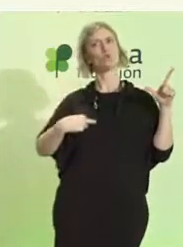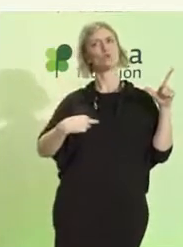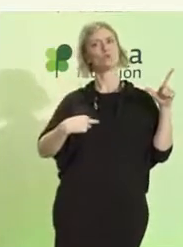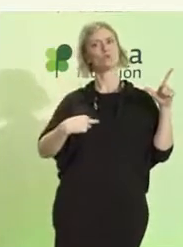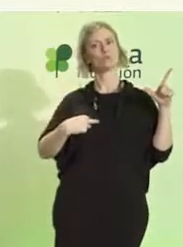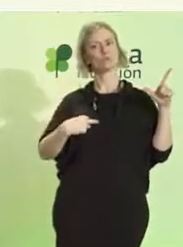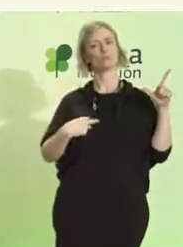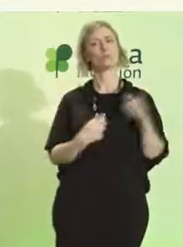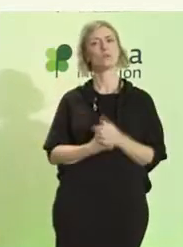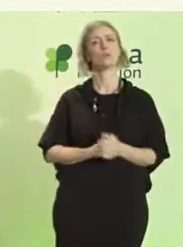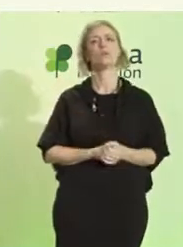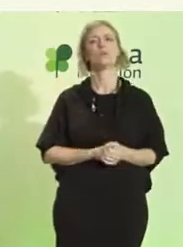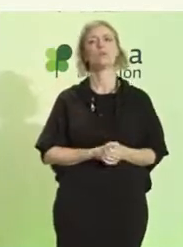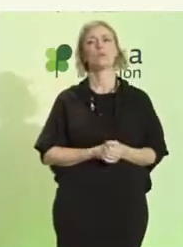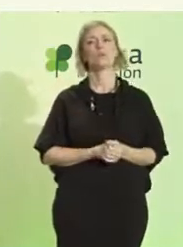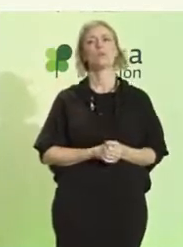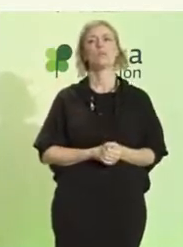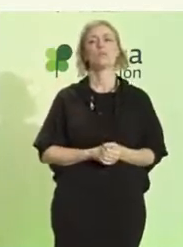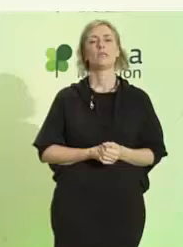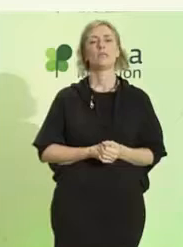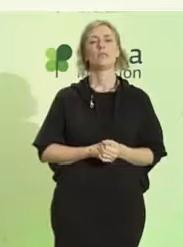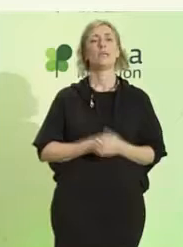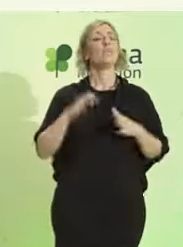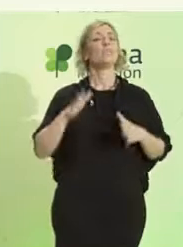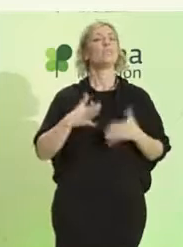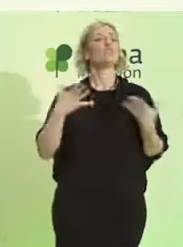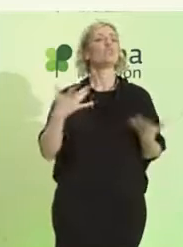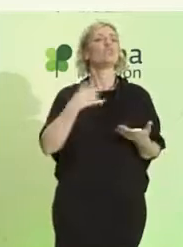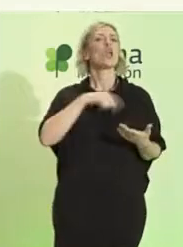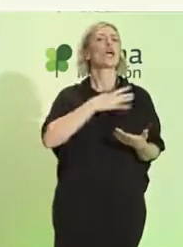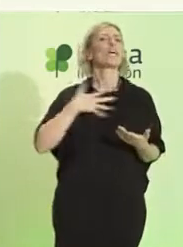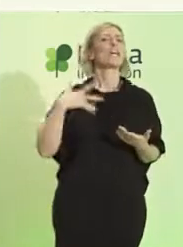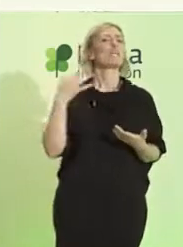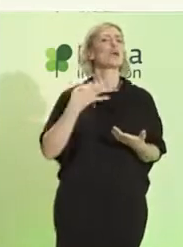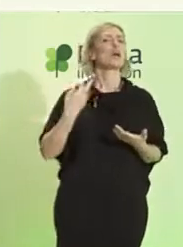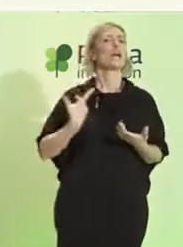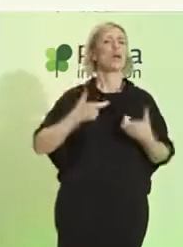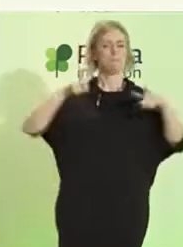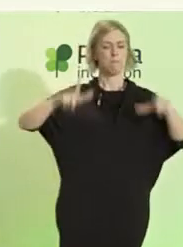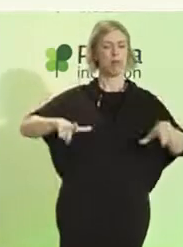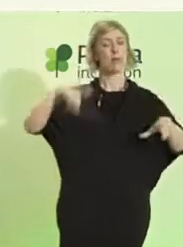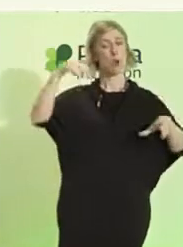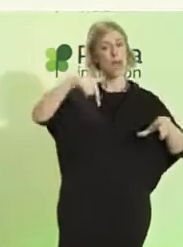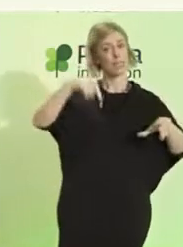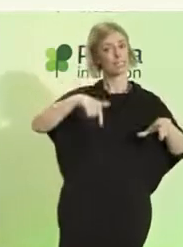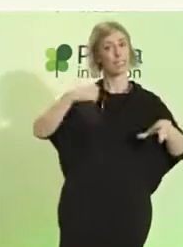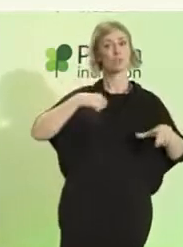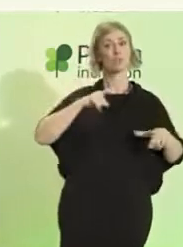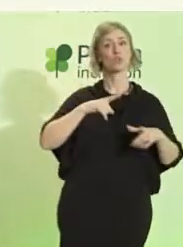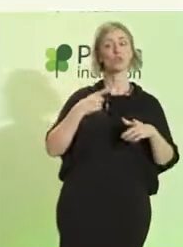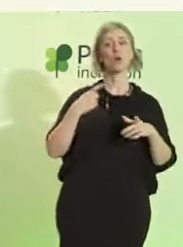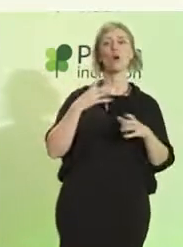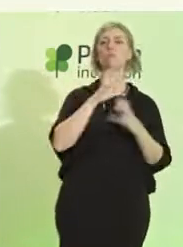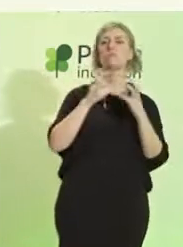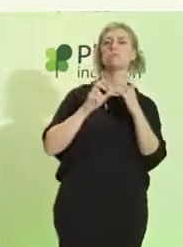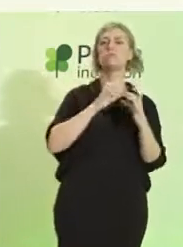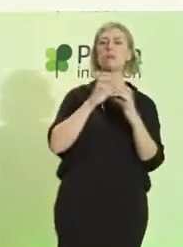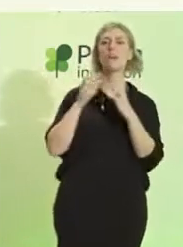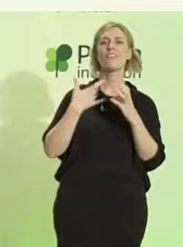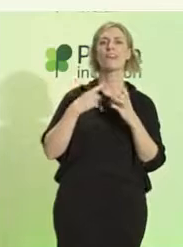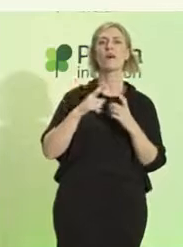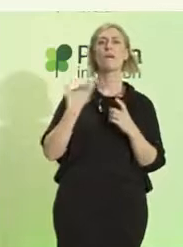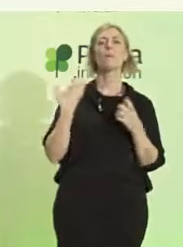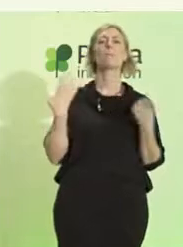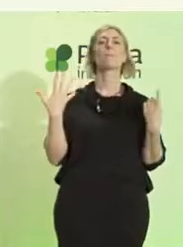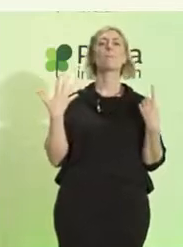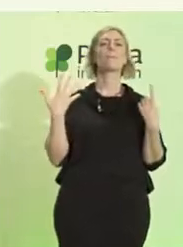este espacio sea un espacio en el que fomentemos la participación, que se escuche cada vez más